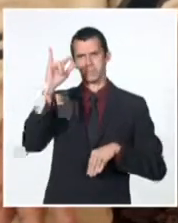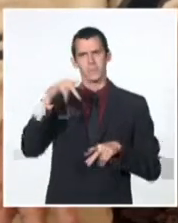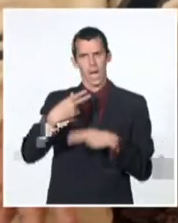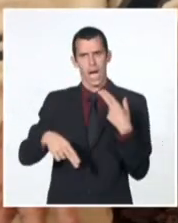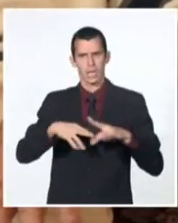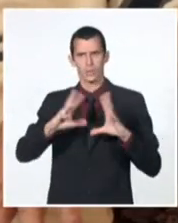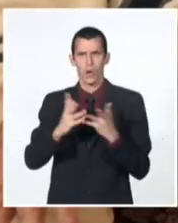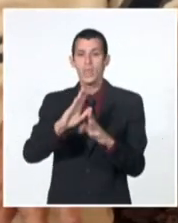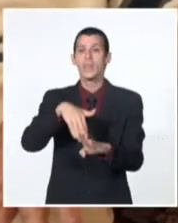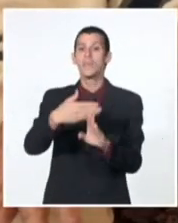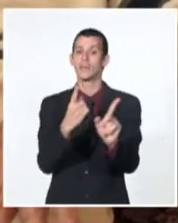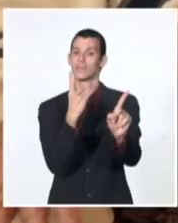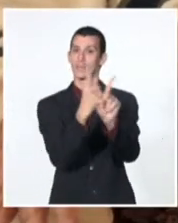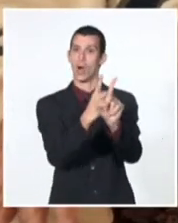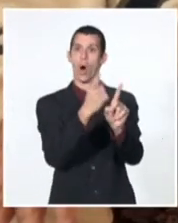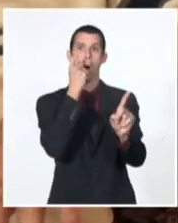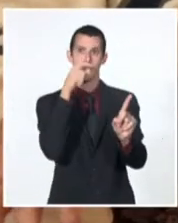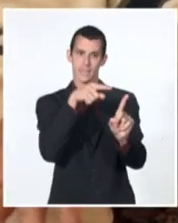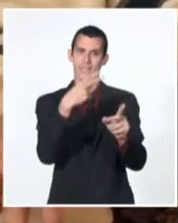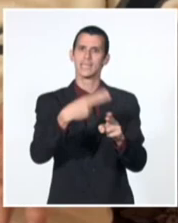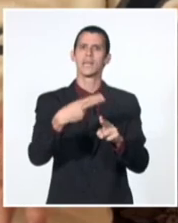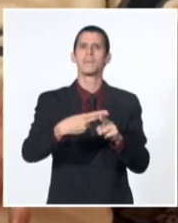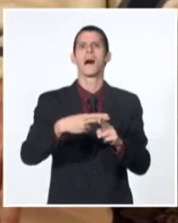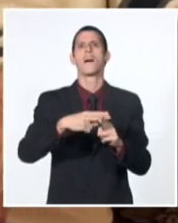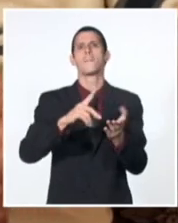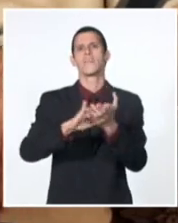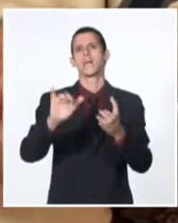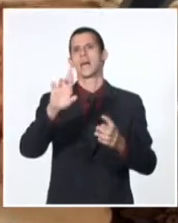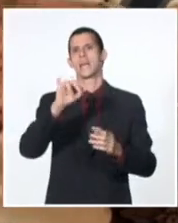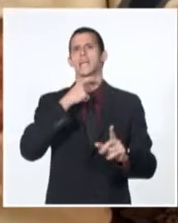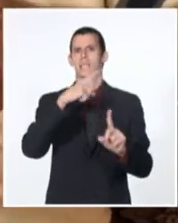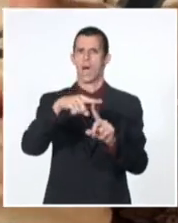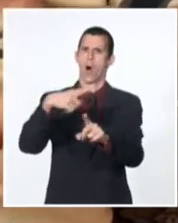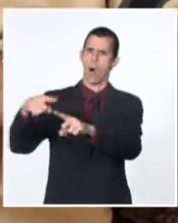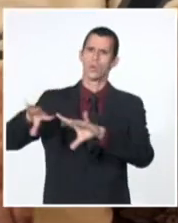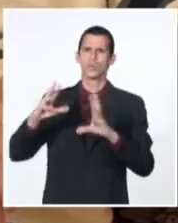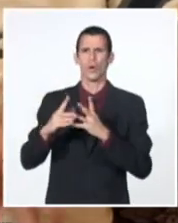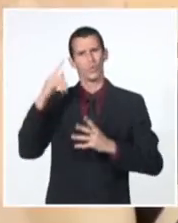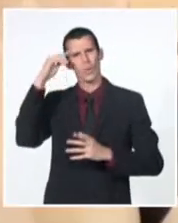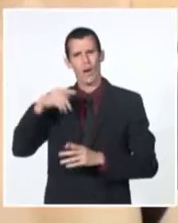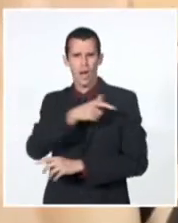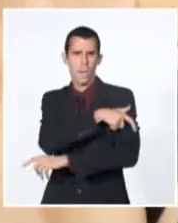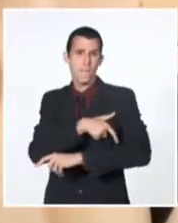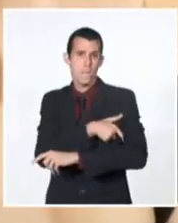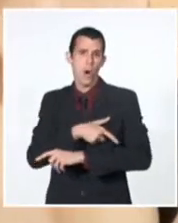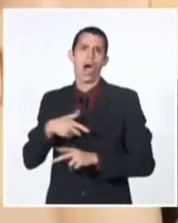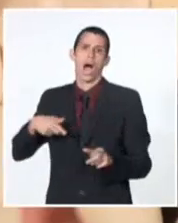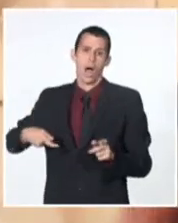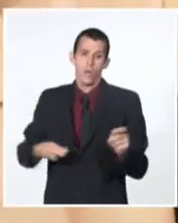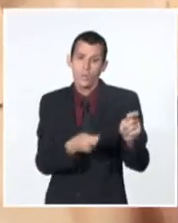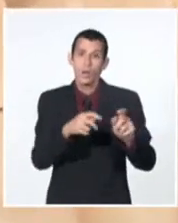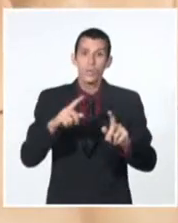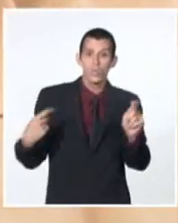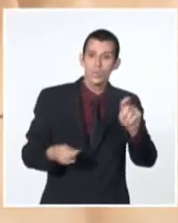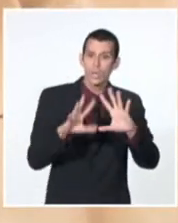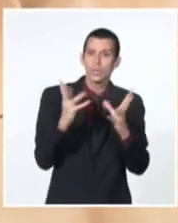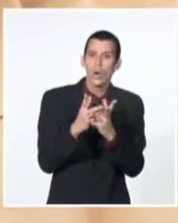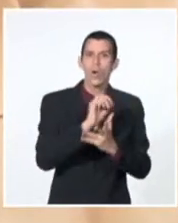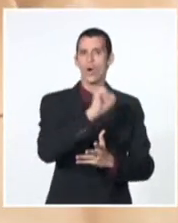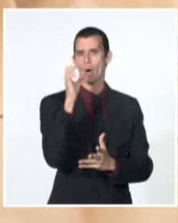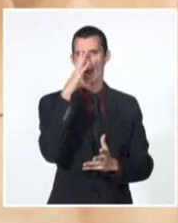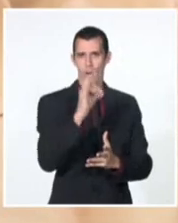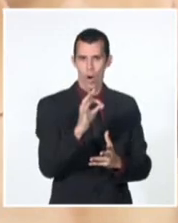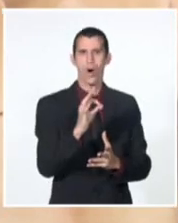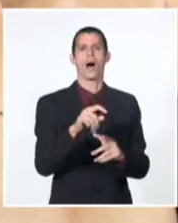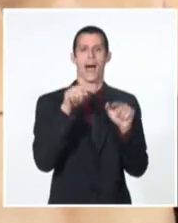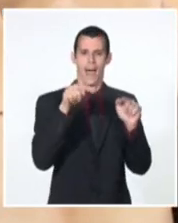y a otros asaltantes de los cuarteles Moncada y Carlos Manuel de Céspedes. A la dirección del Movimiento Revolucionario 26